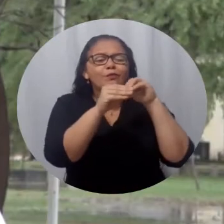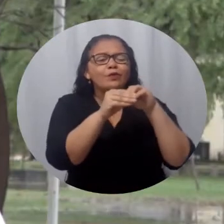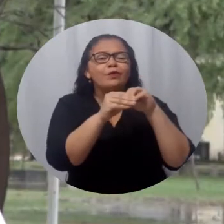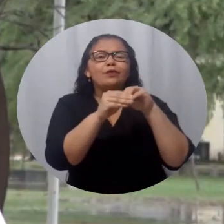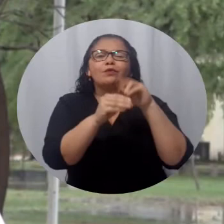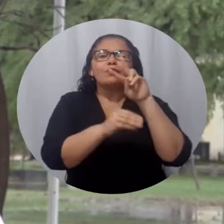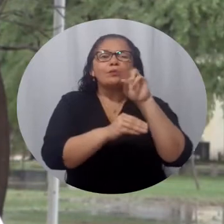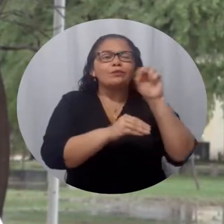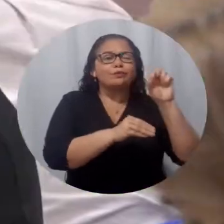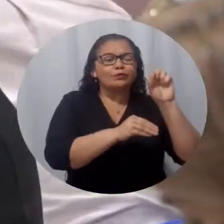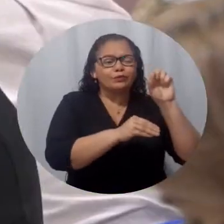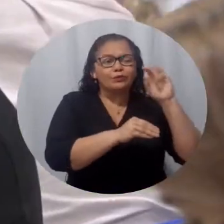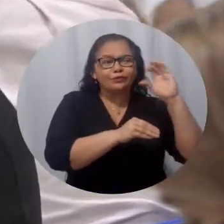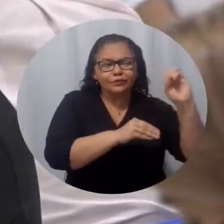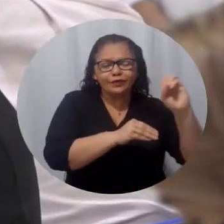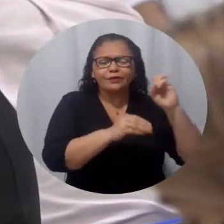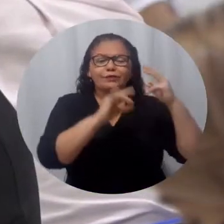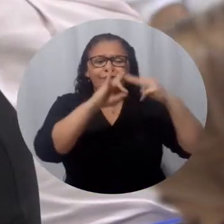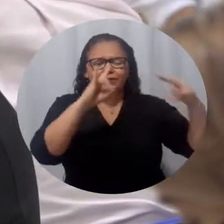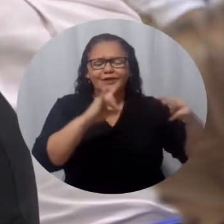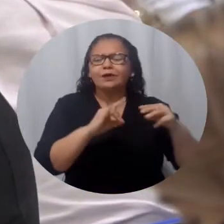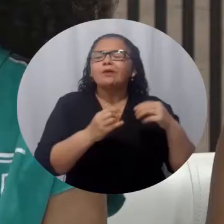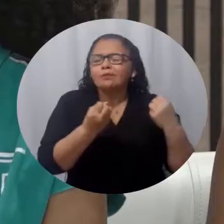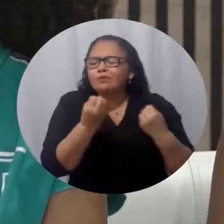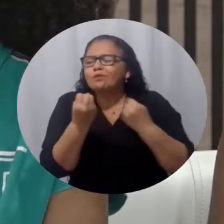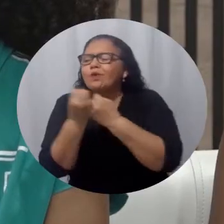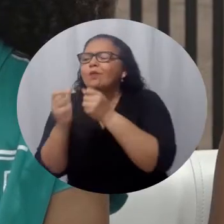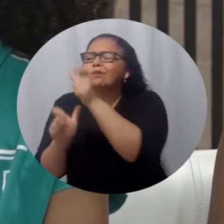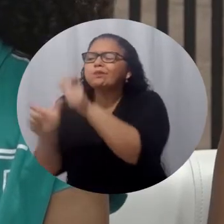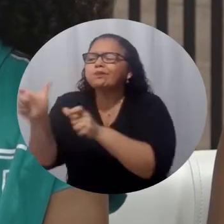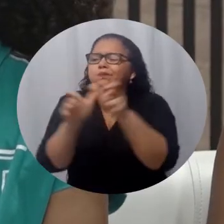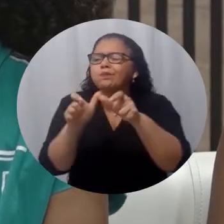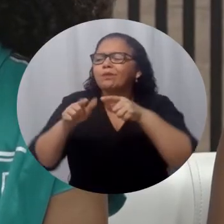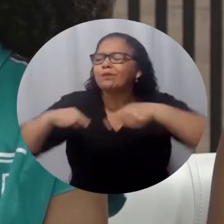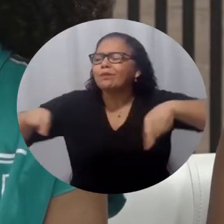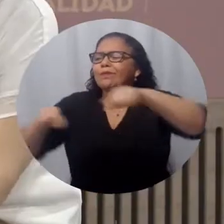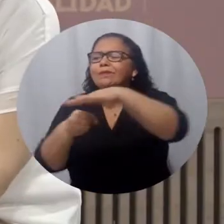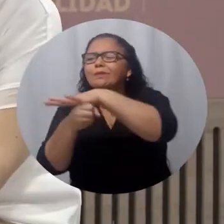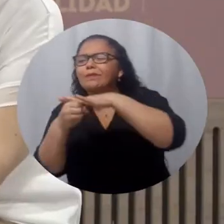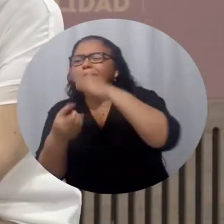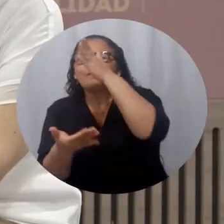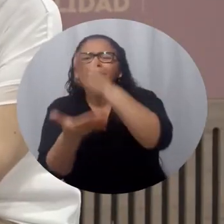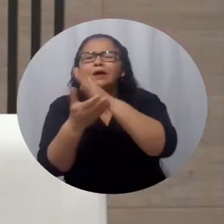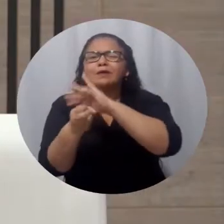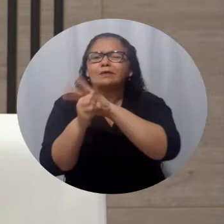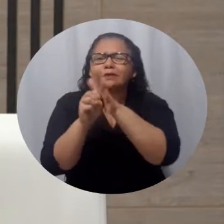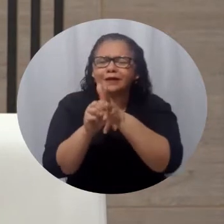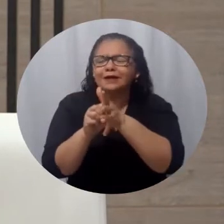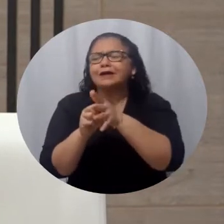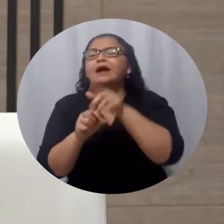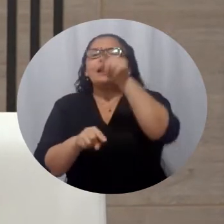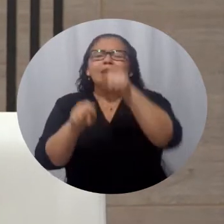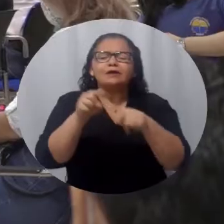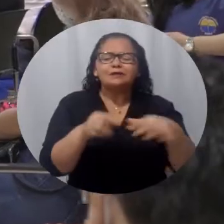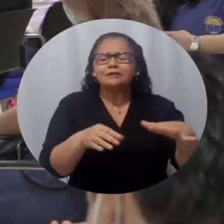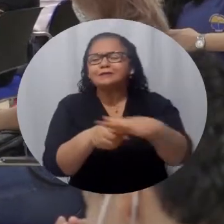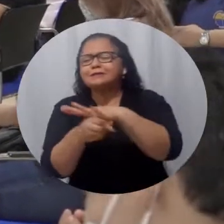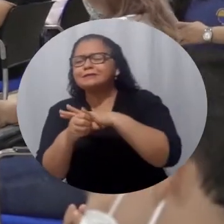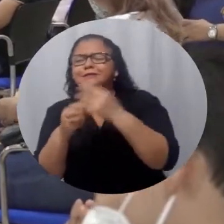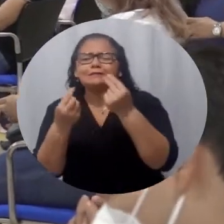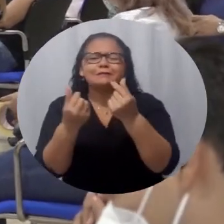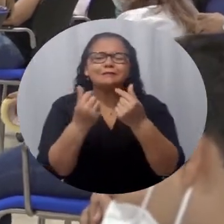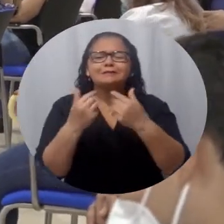poder apoyar a todas esas personas que están ahora sufriendo por toda esta crisis que estamos viviendo a causa del COVID-19 y que por su alto grado de